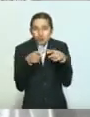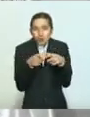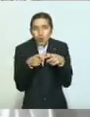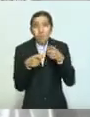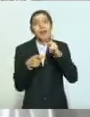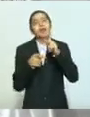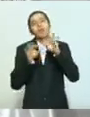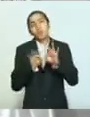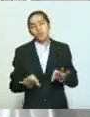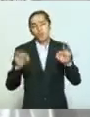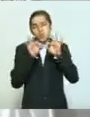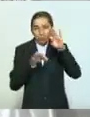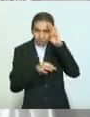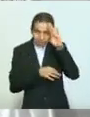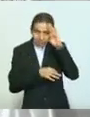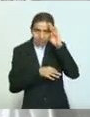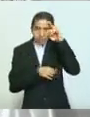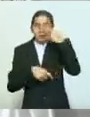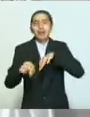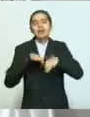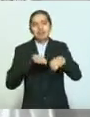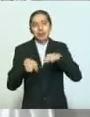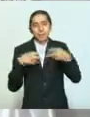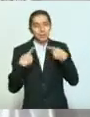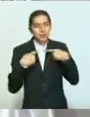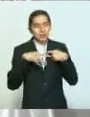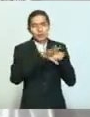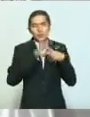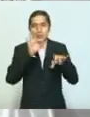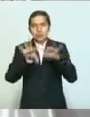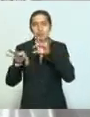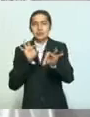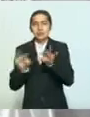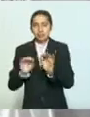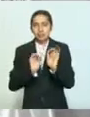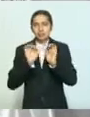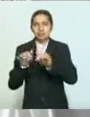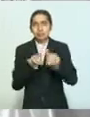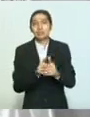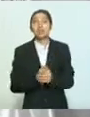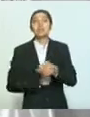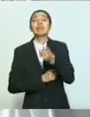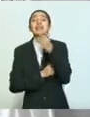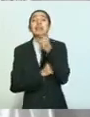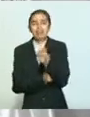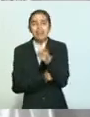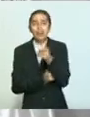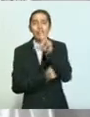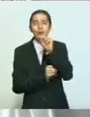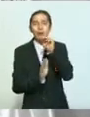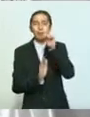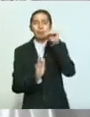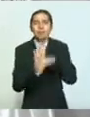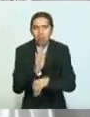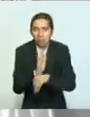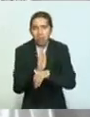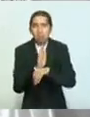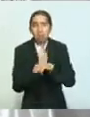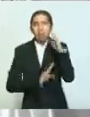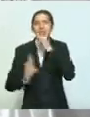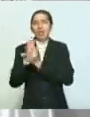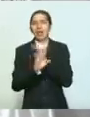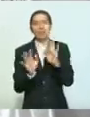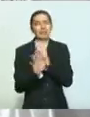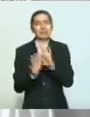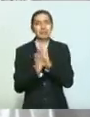importantes para dar empleo y que este no se caiga. Muchas veces